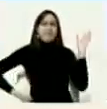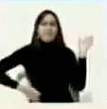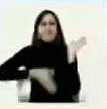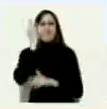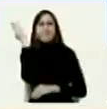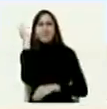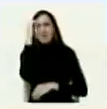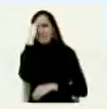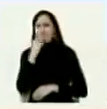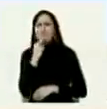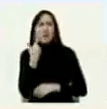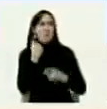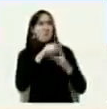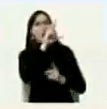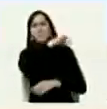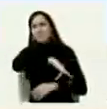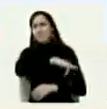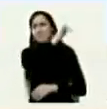gobierno bolivariano